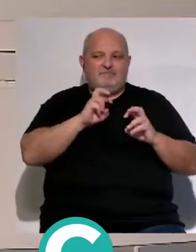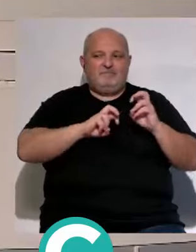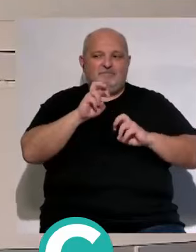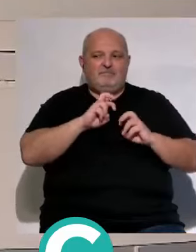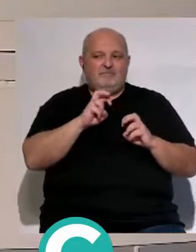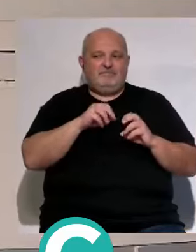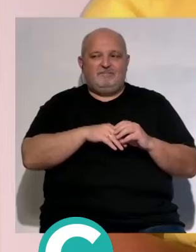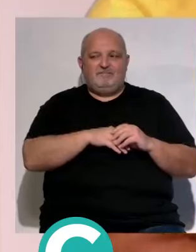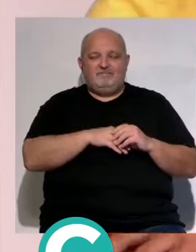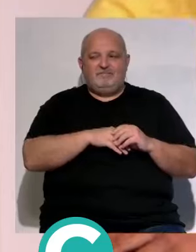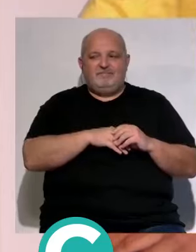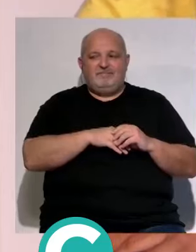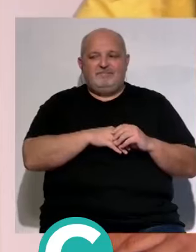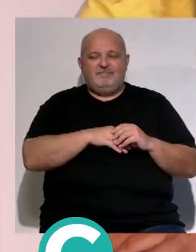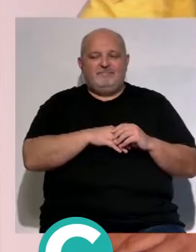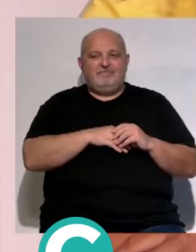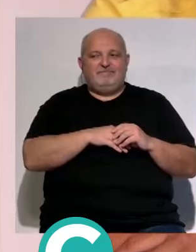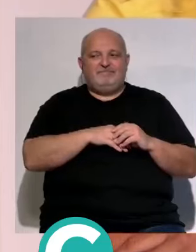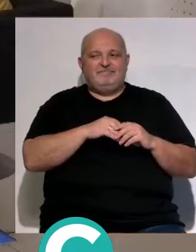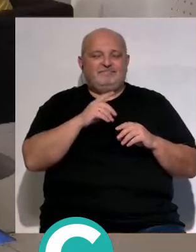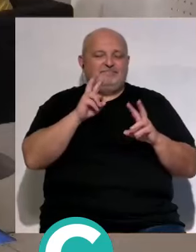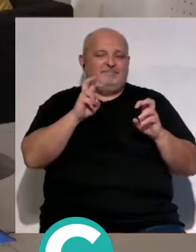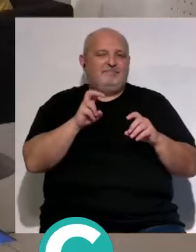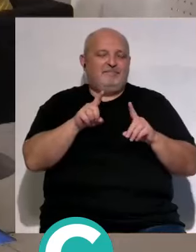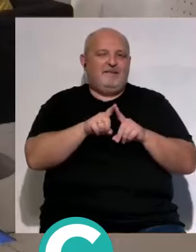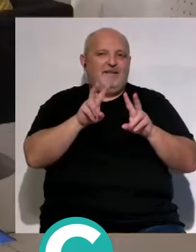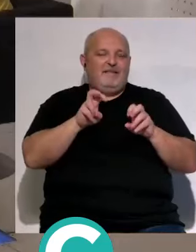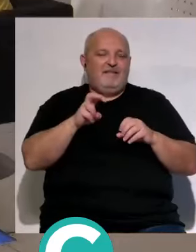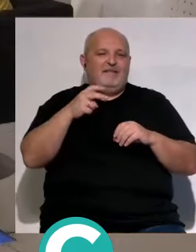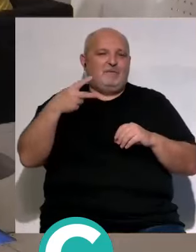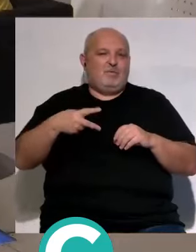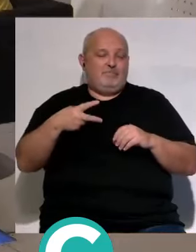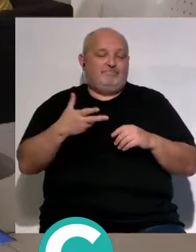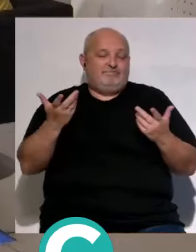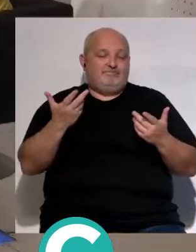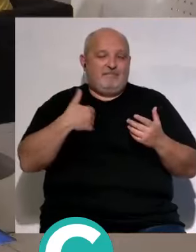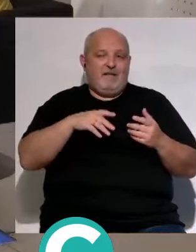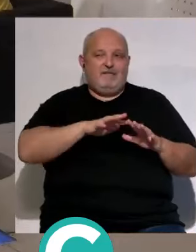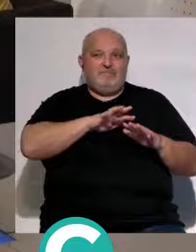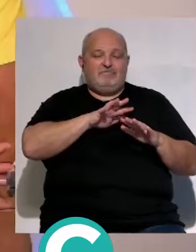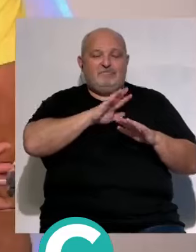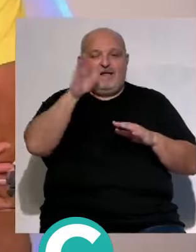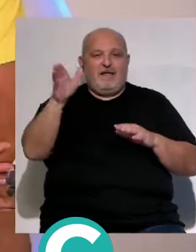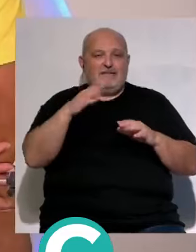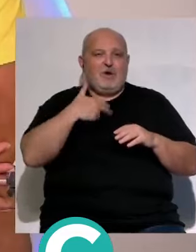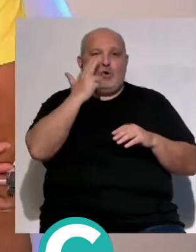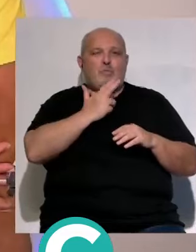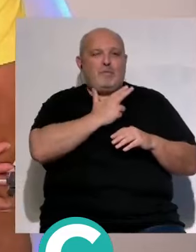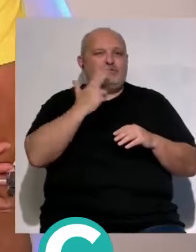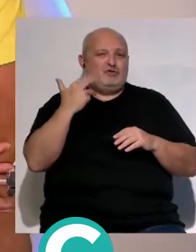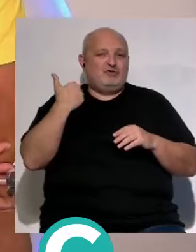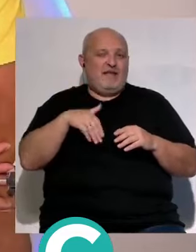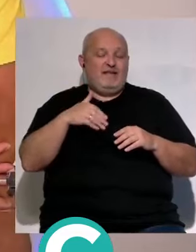lo mismo fruto del del descenso si hubiéramos si no si hubiéramos